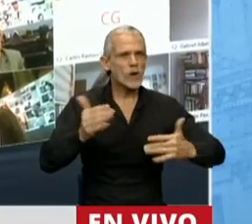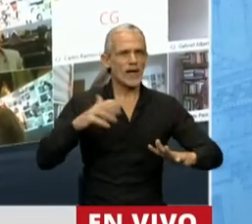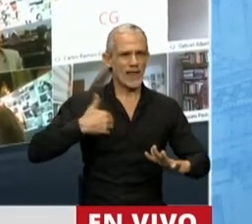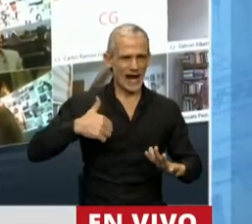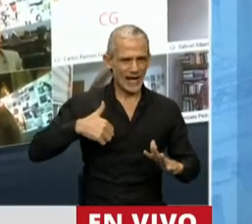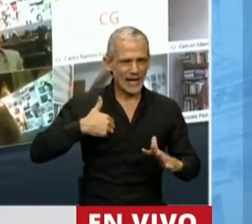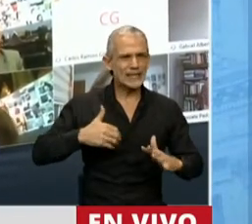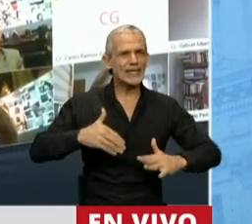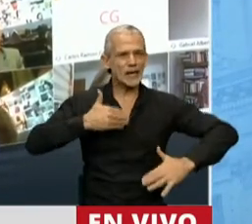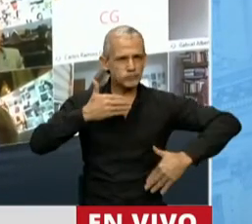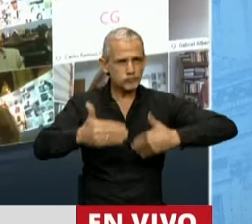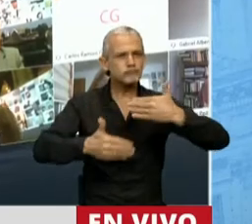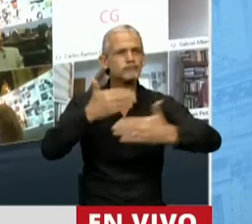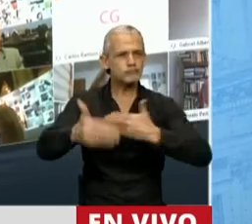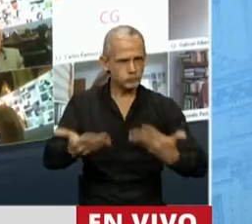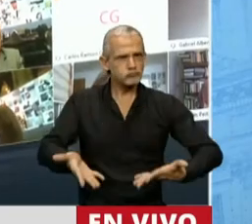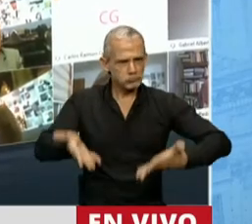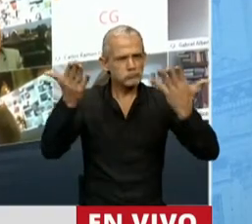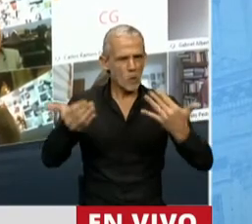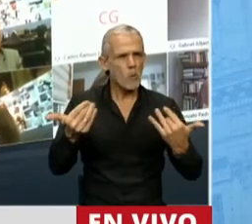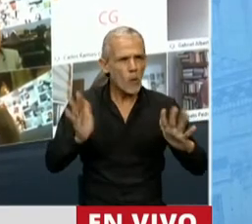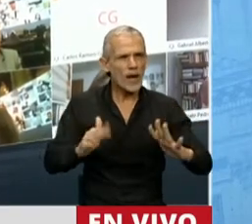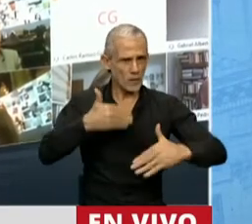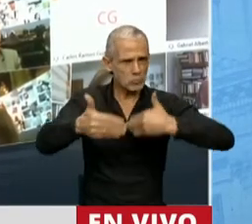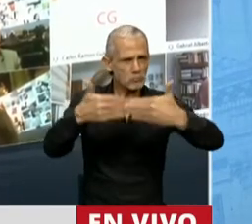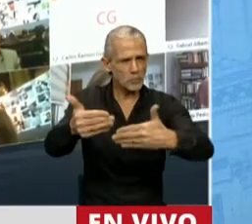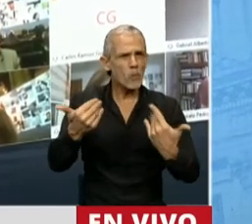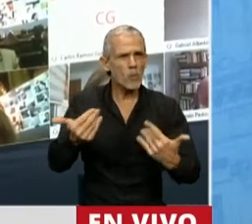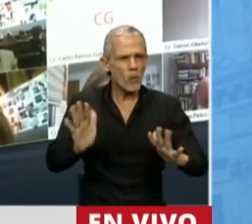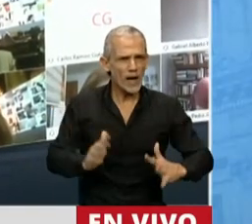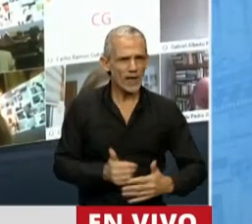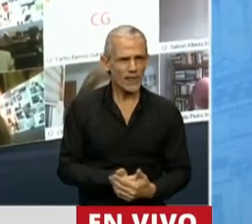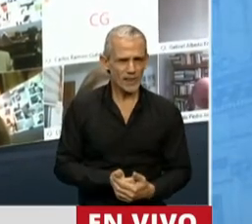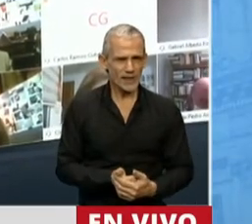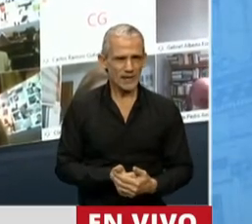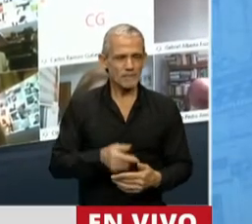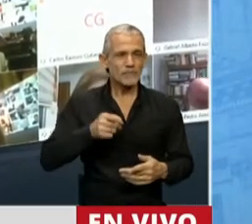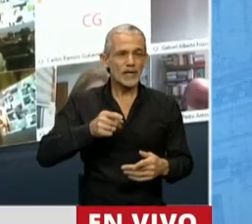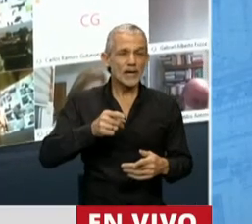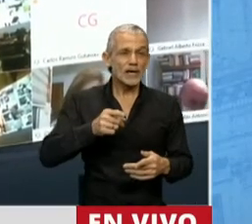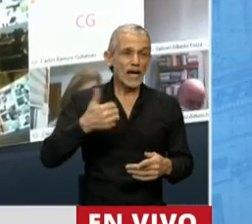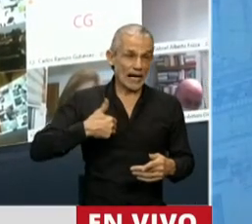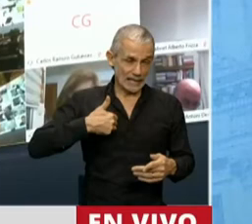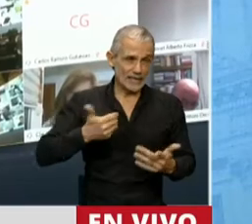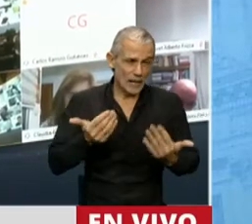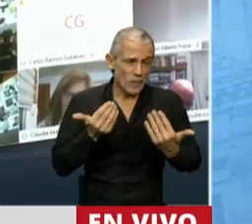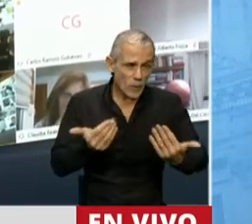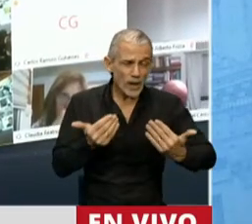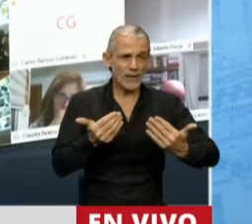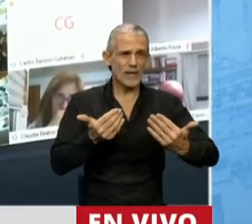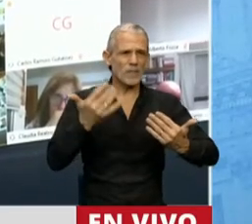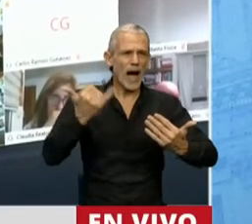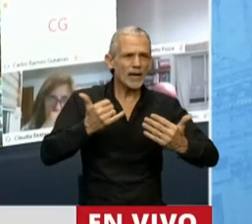que pueda crecer, que pueda desarrollarse, que pueda partir de...